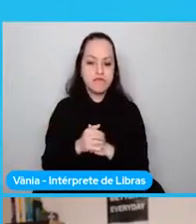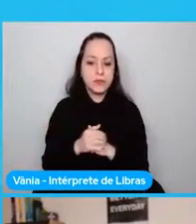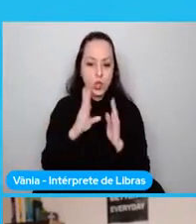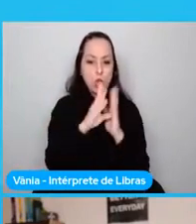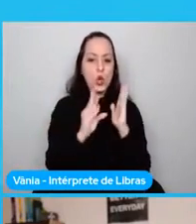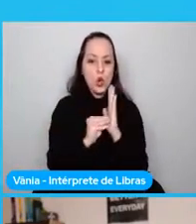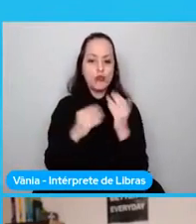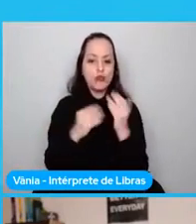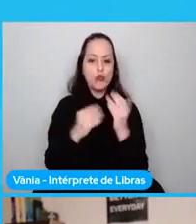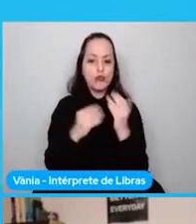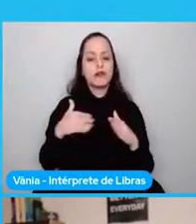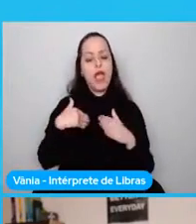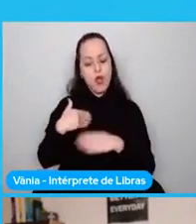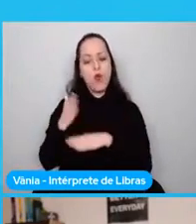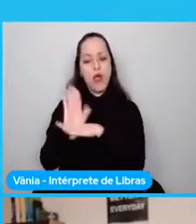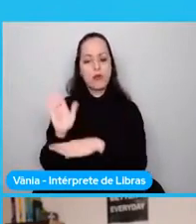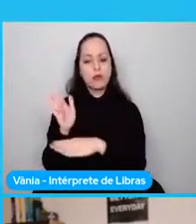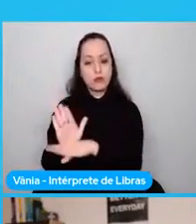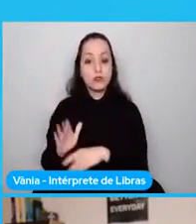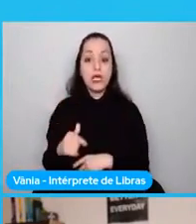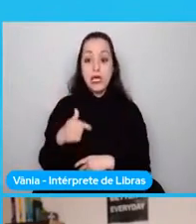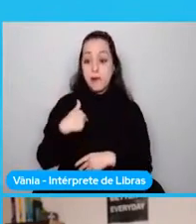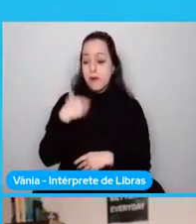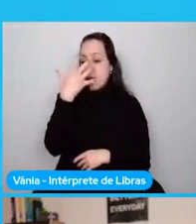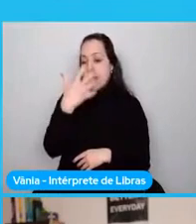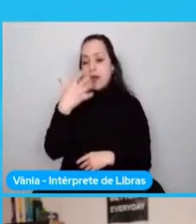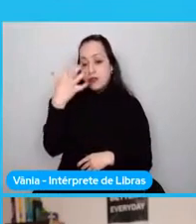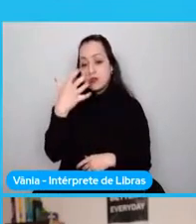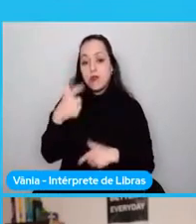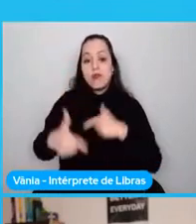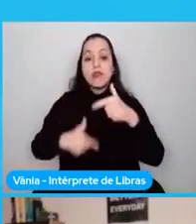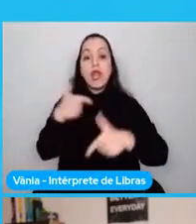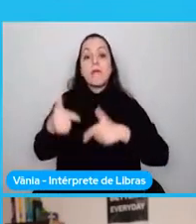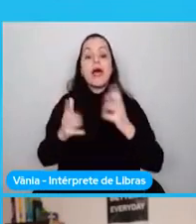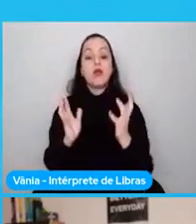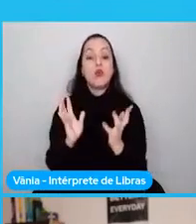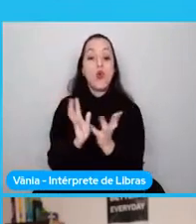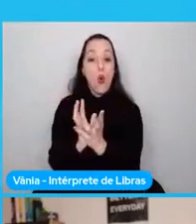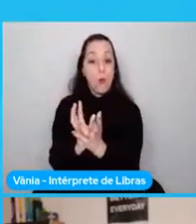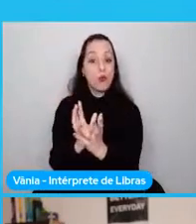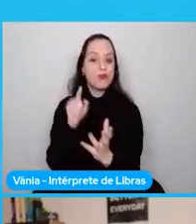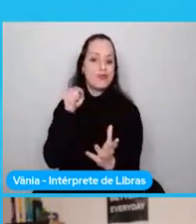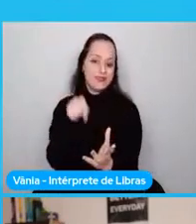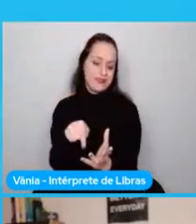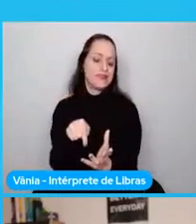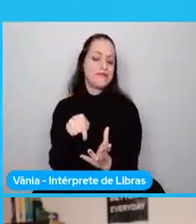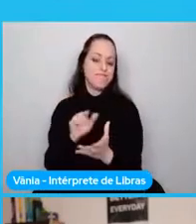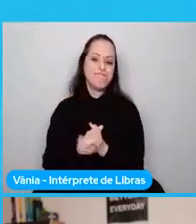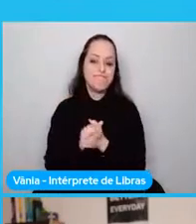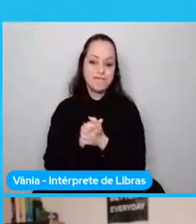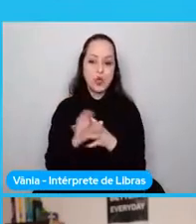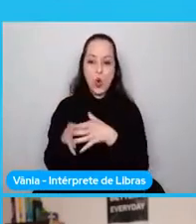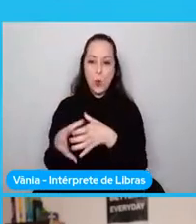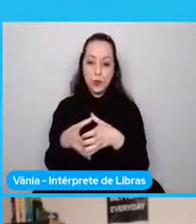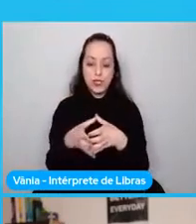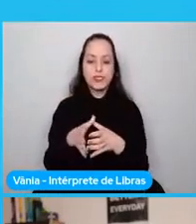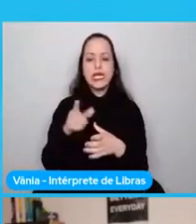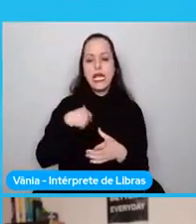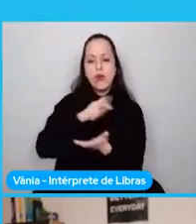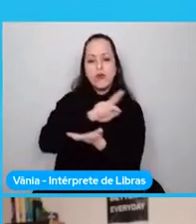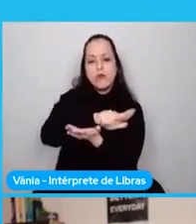apasiona todo lo que tenga que ver el trabajo en comunidad. Y muchas de mis charlas en diferentes